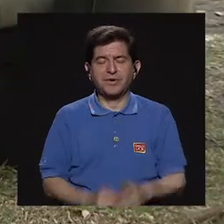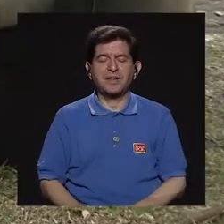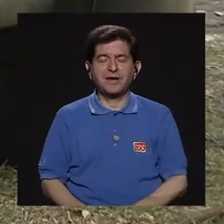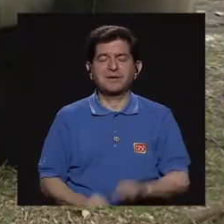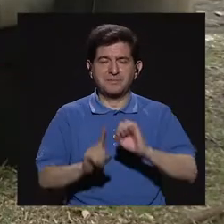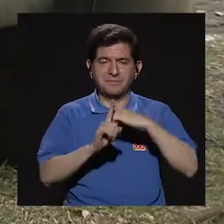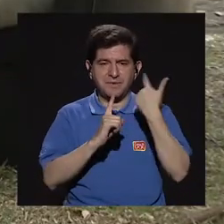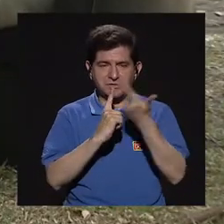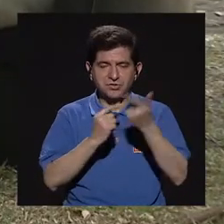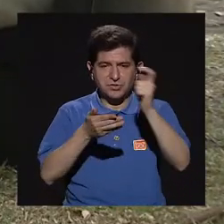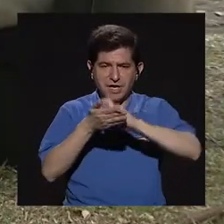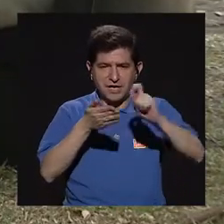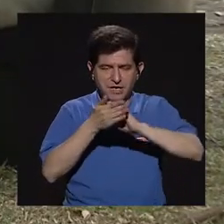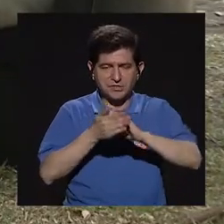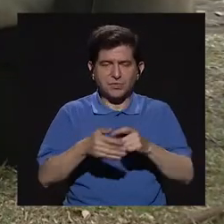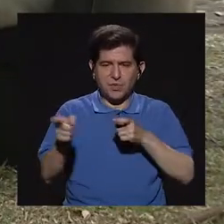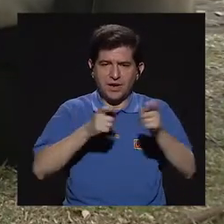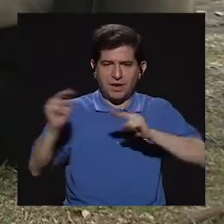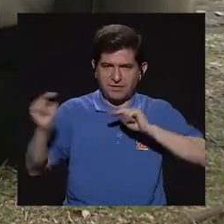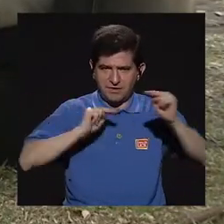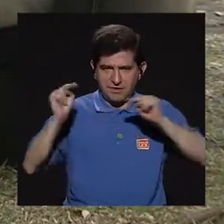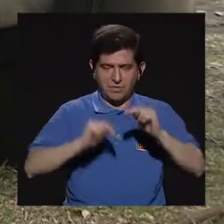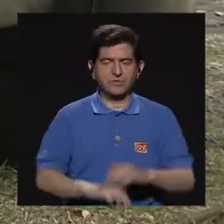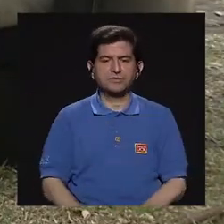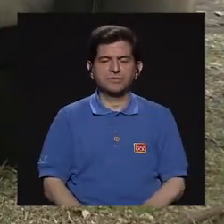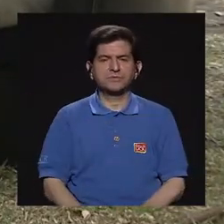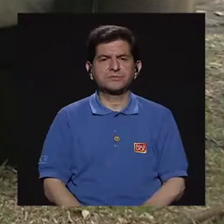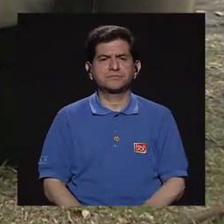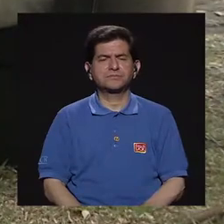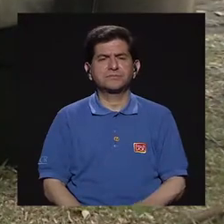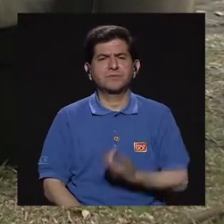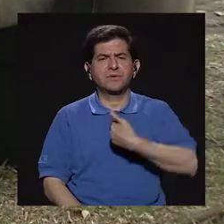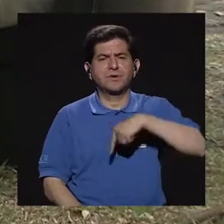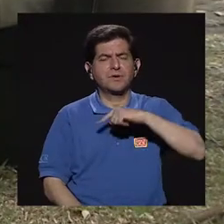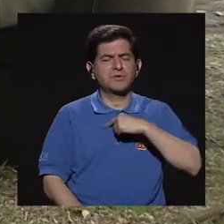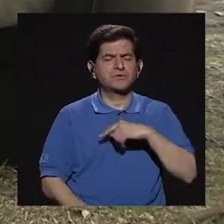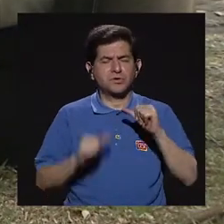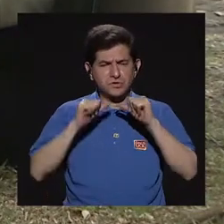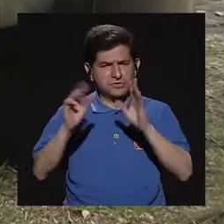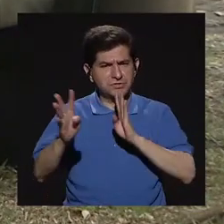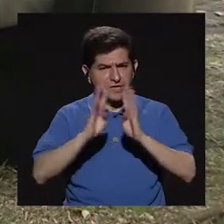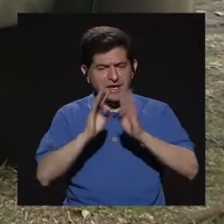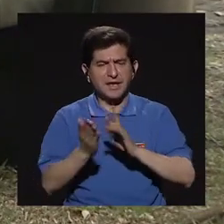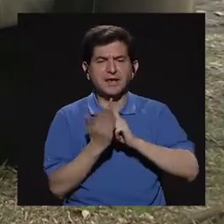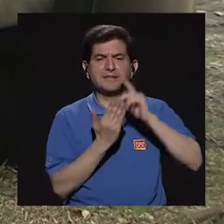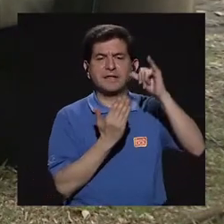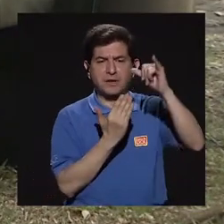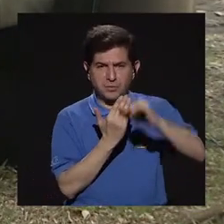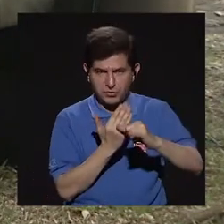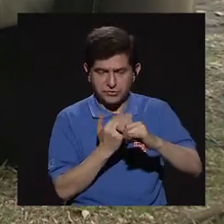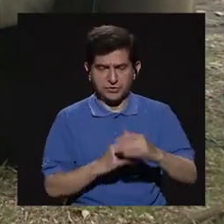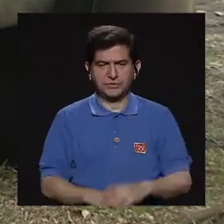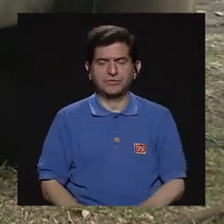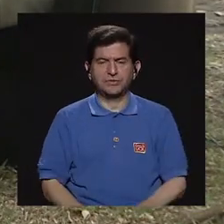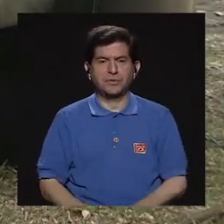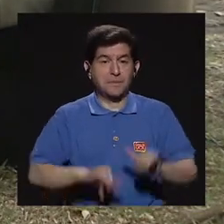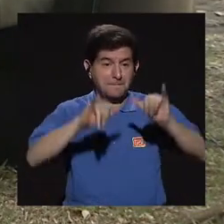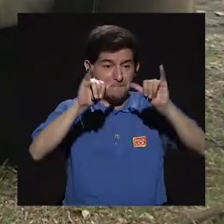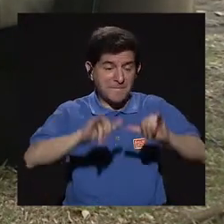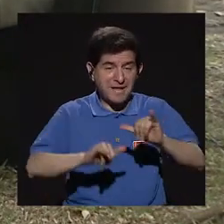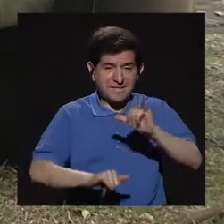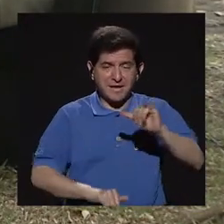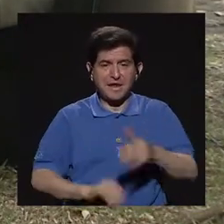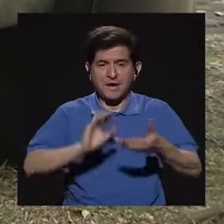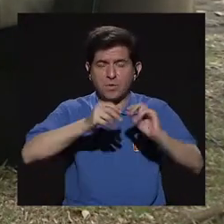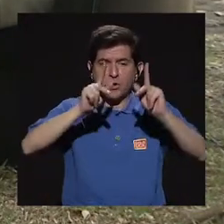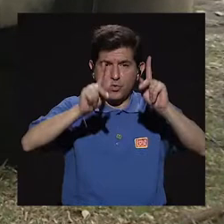Administración de Negocios. Tatiana, hablando, continuamos hablando del proyecto, ¿se mantiene